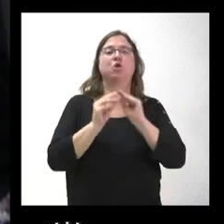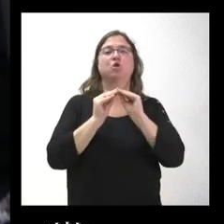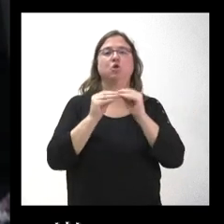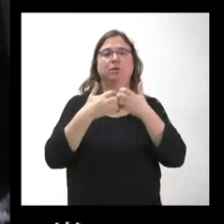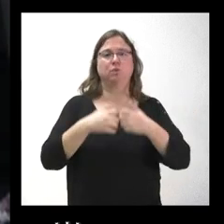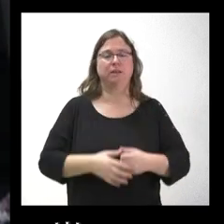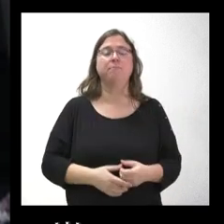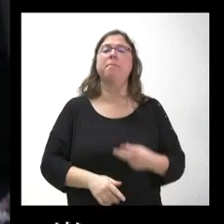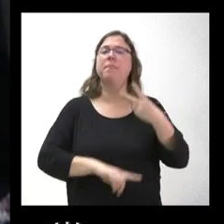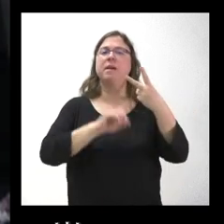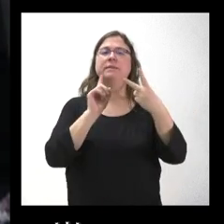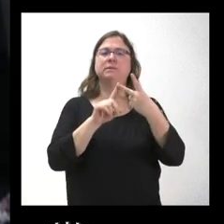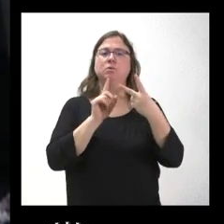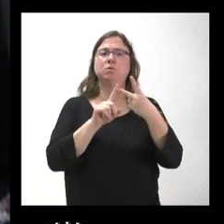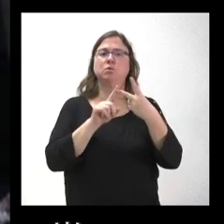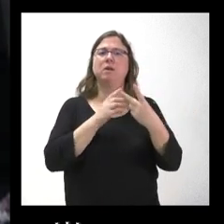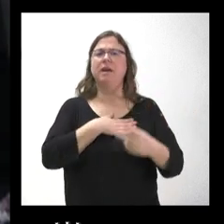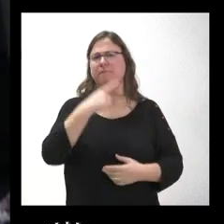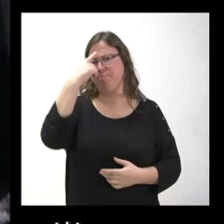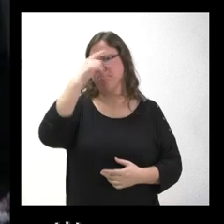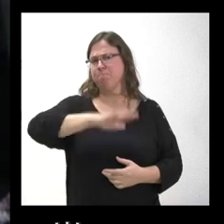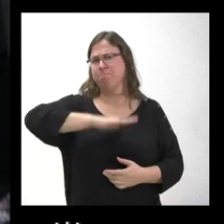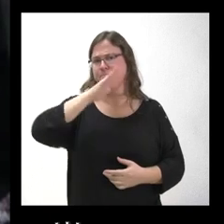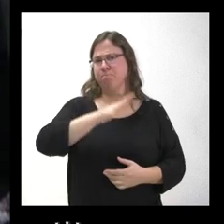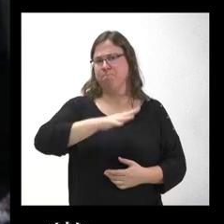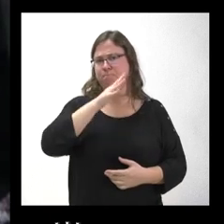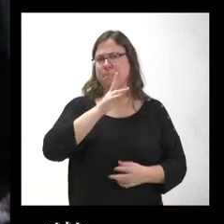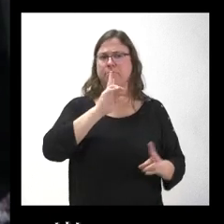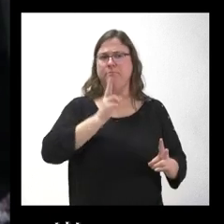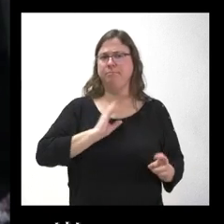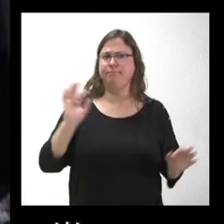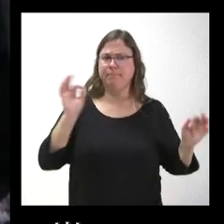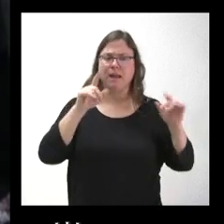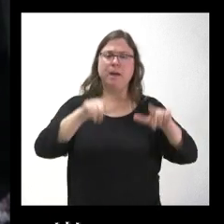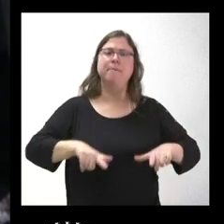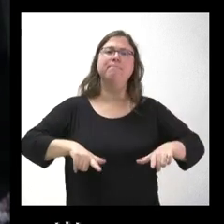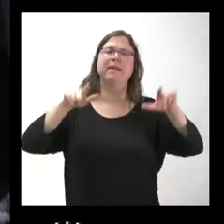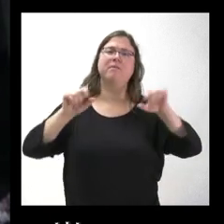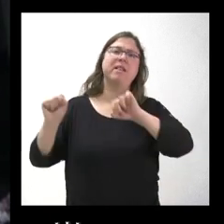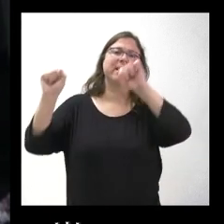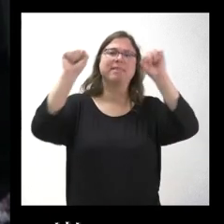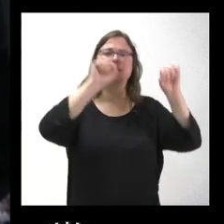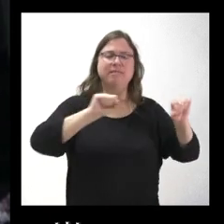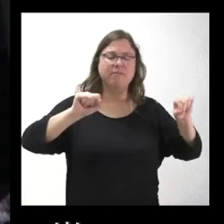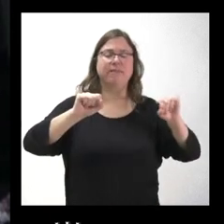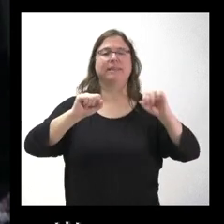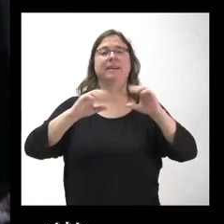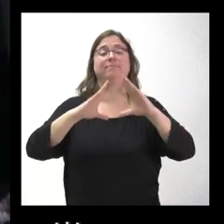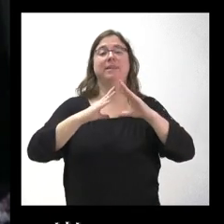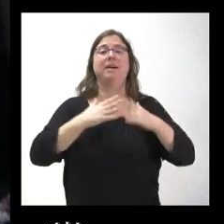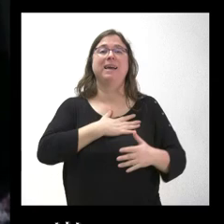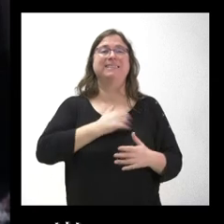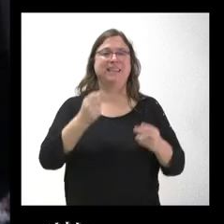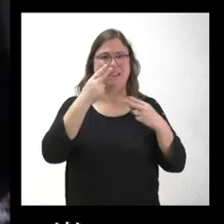Y la segunda cuestión es conocer el motivo por el que no responden a las plataformas en defensa de la sanidad pública que